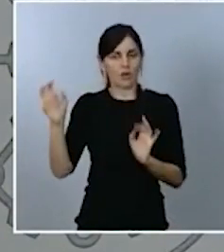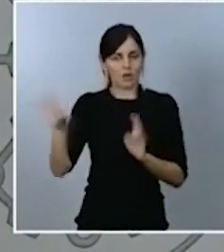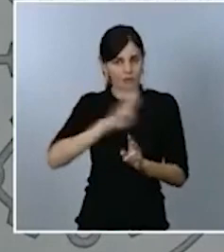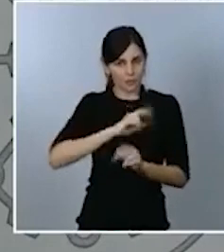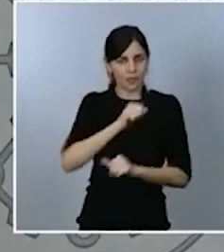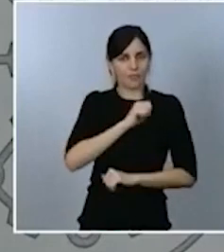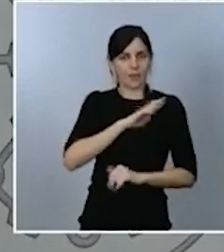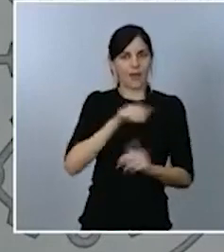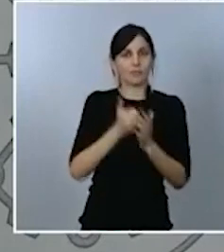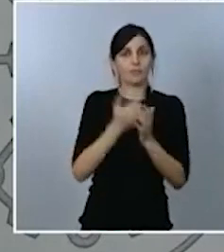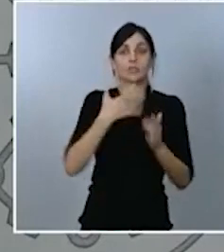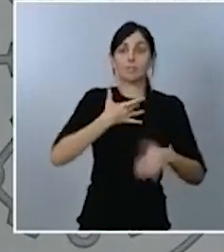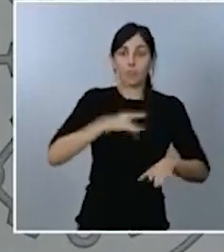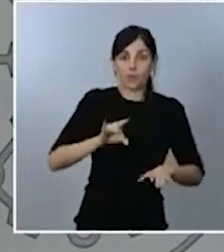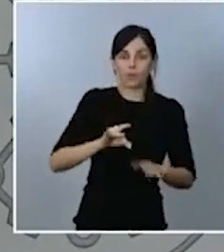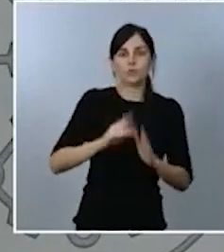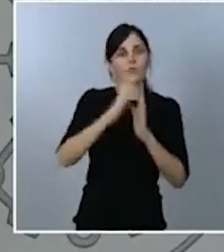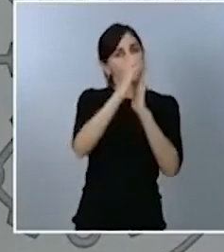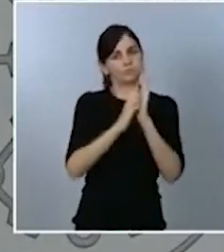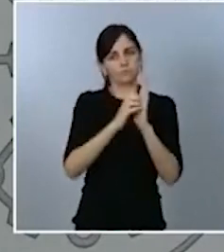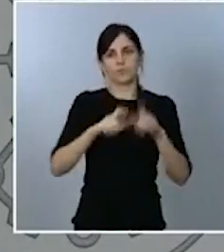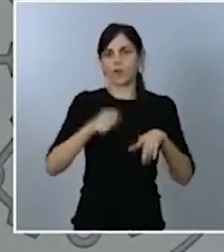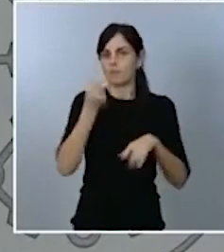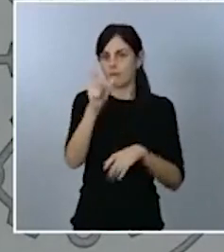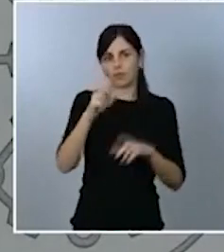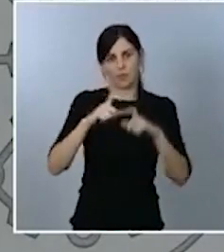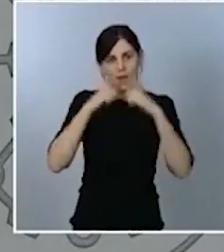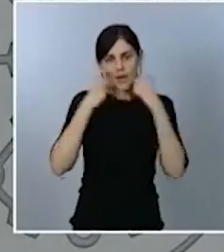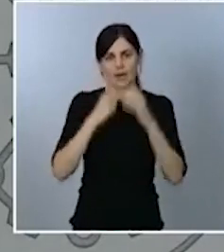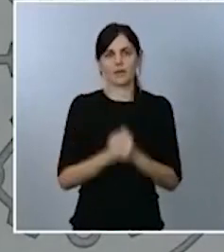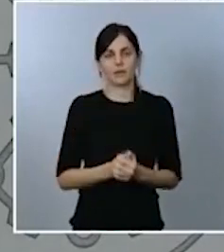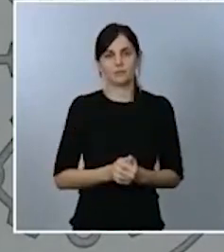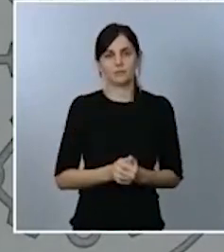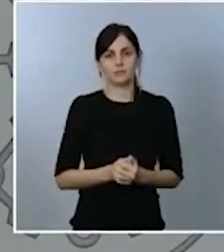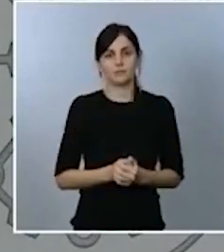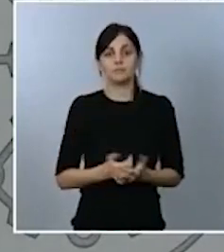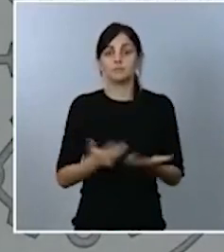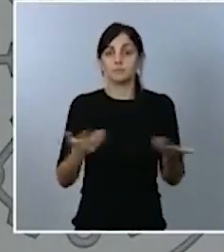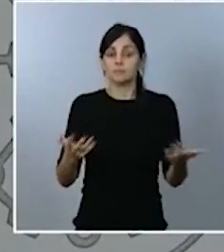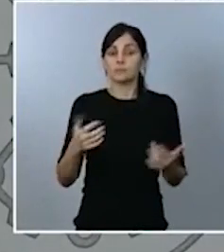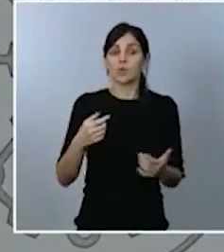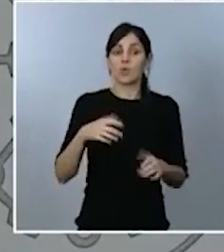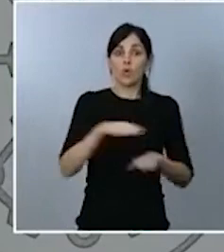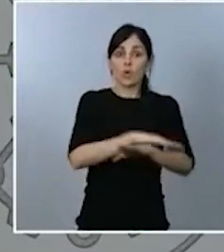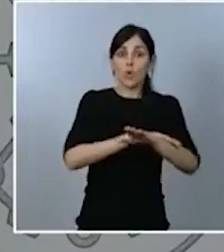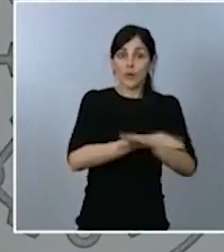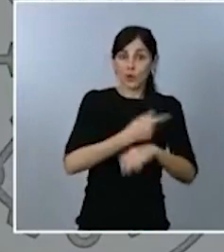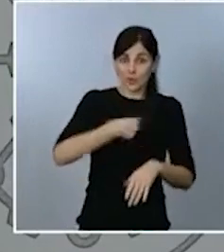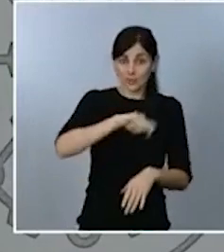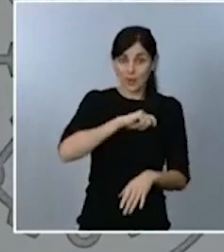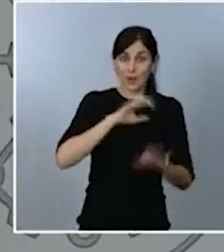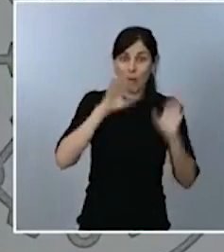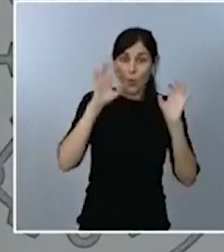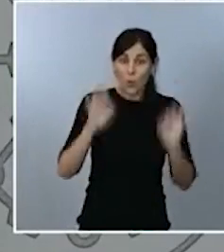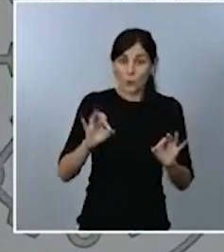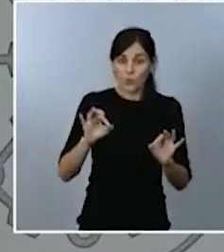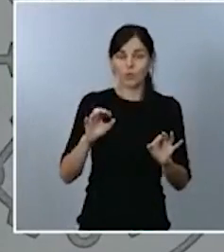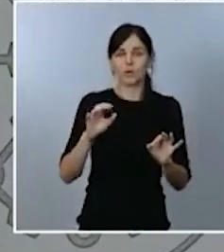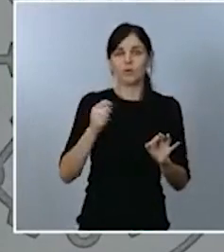propio Gobierno de España, que fue el primero de la Unión Europea que estableció un precio máximo para las mascarillas,